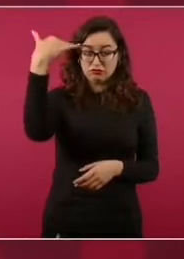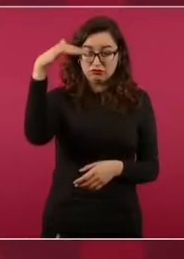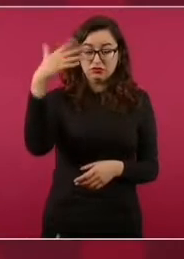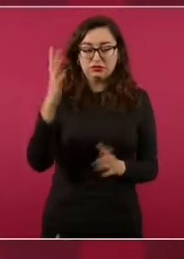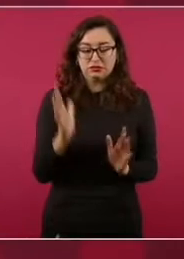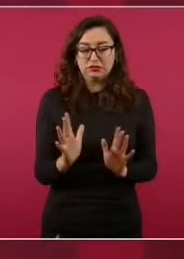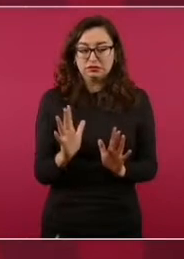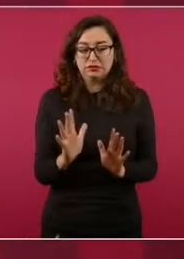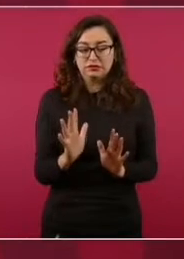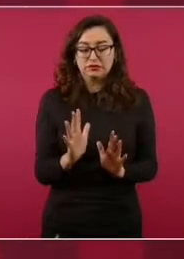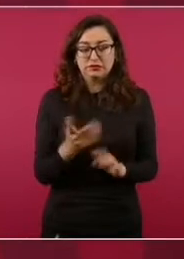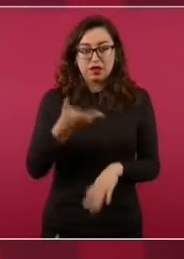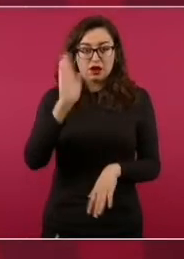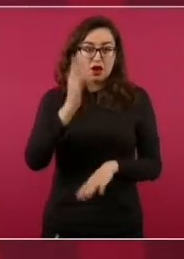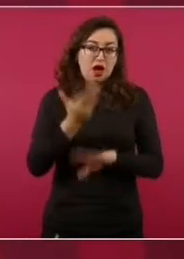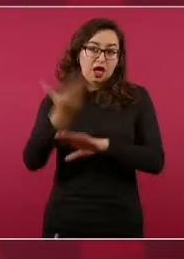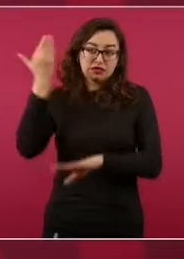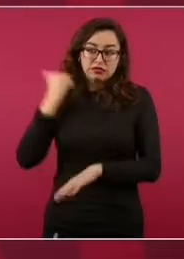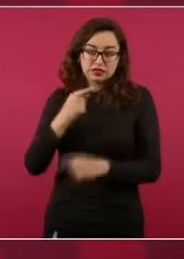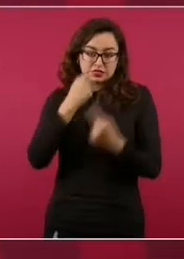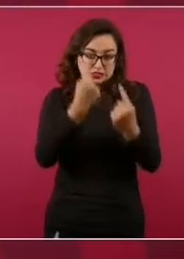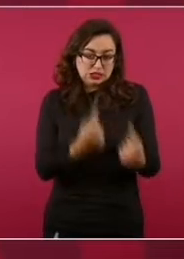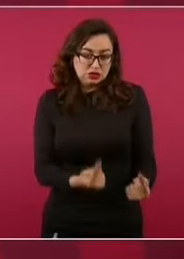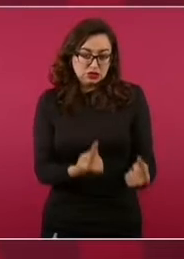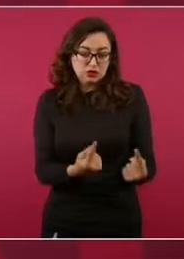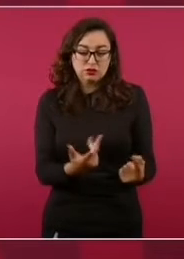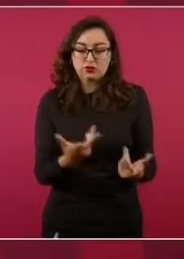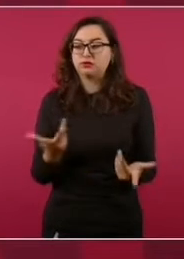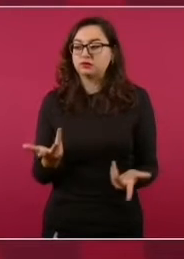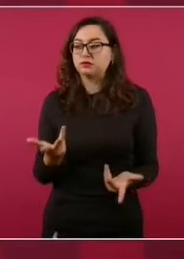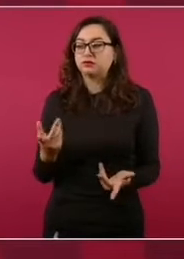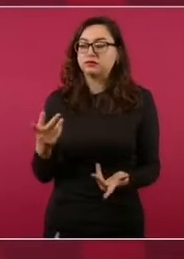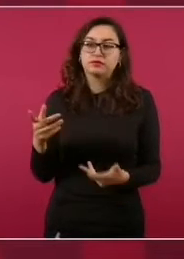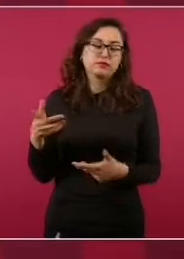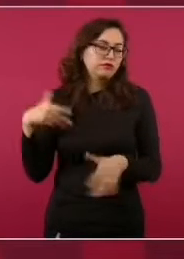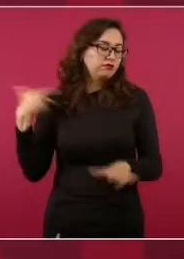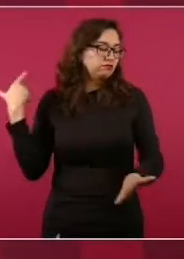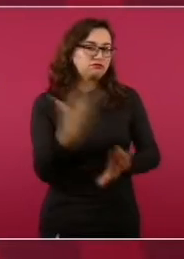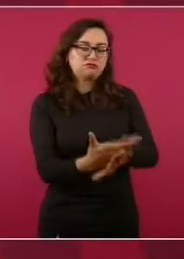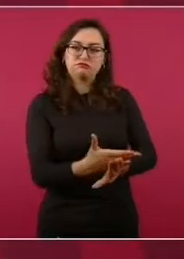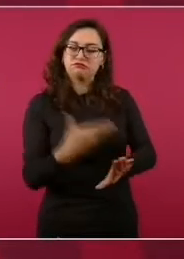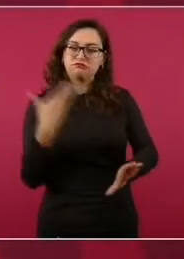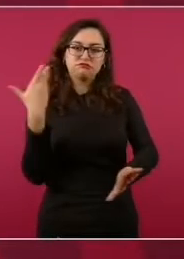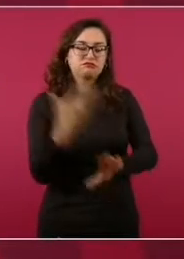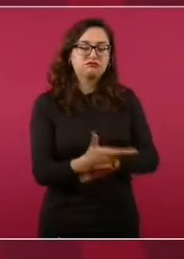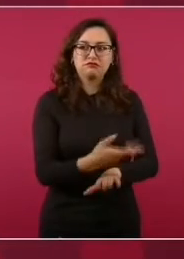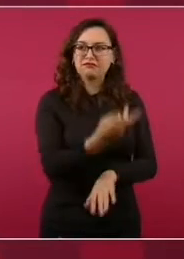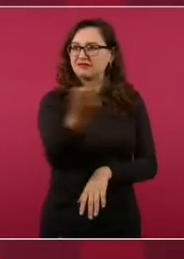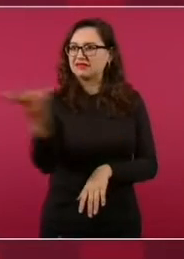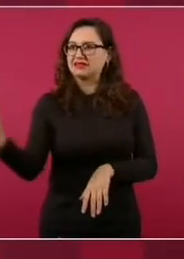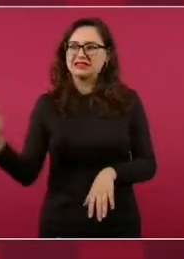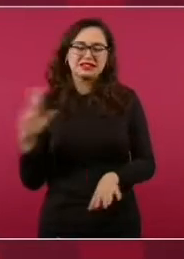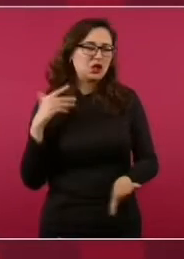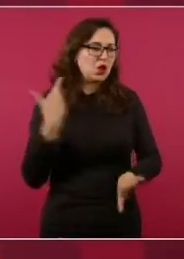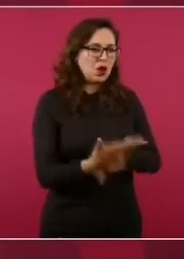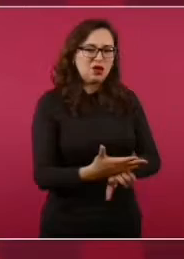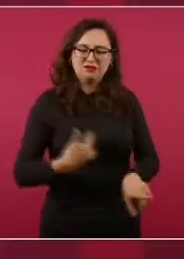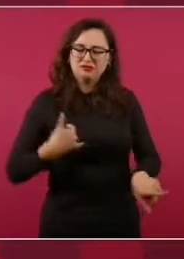cuando yo estaba en la oposición. Jesús también, pero ya